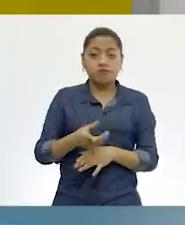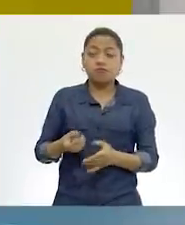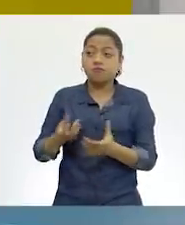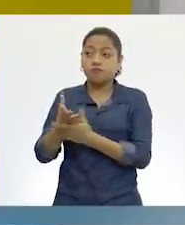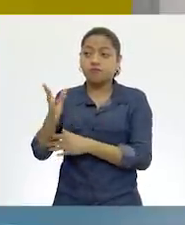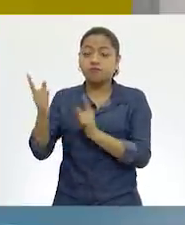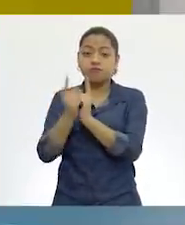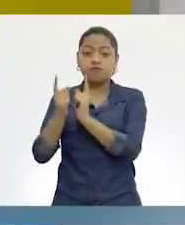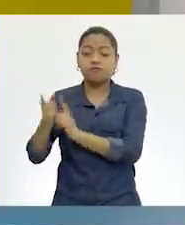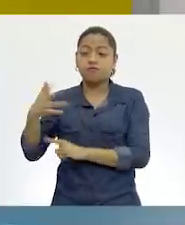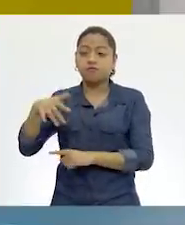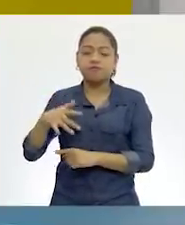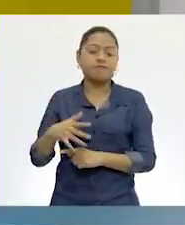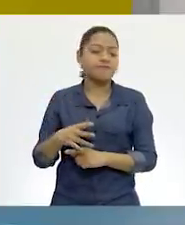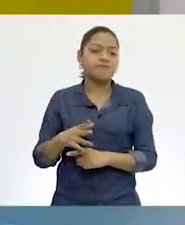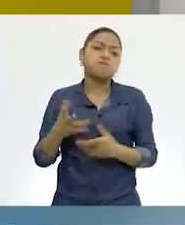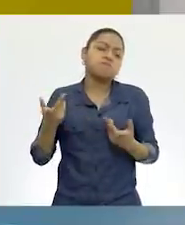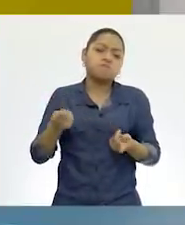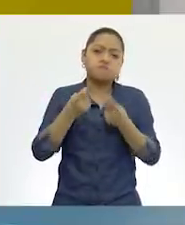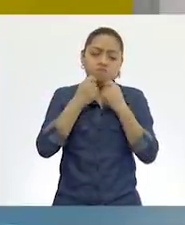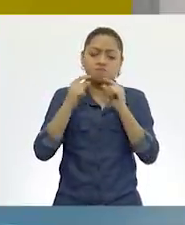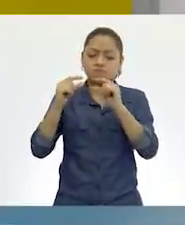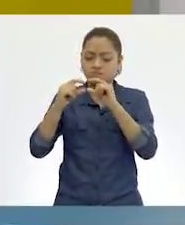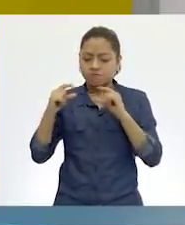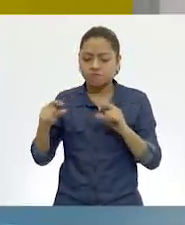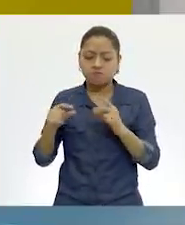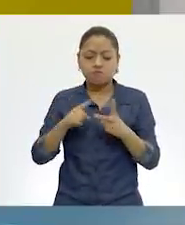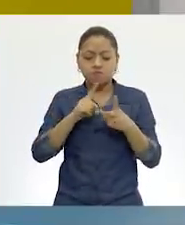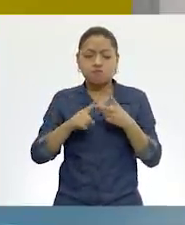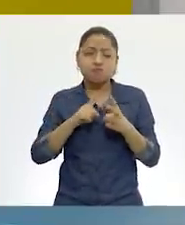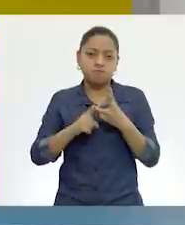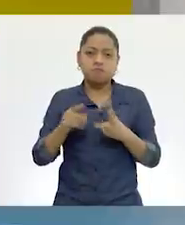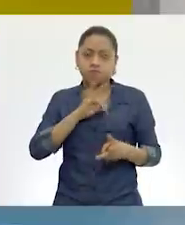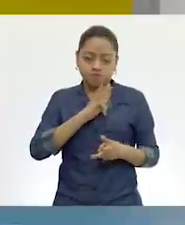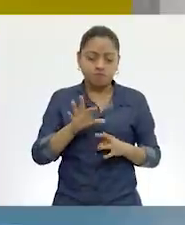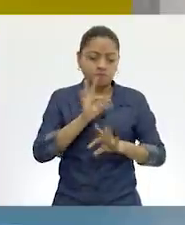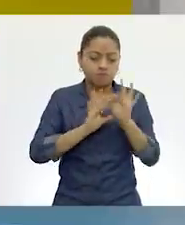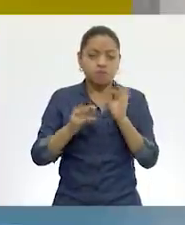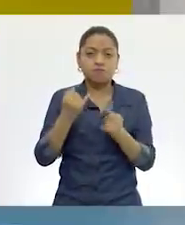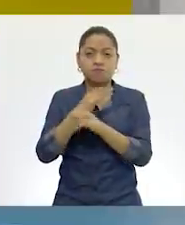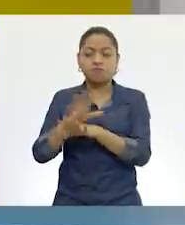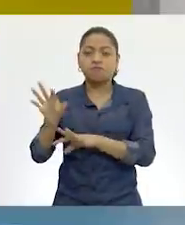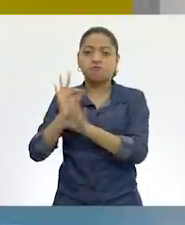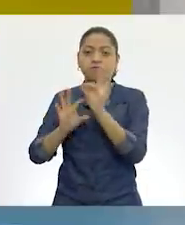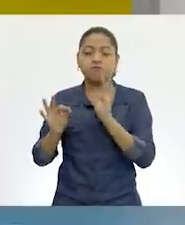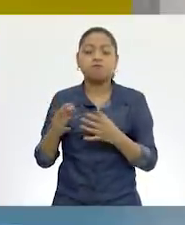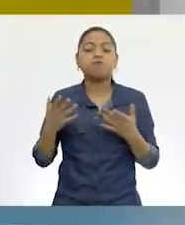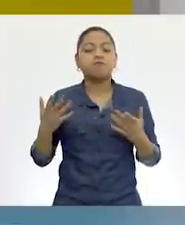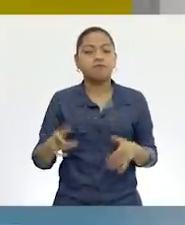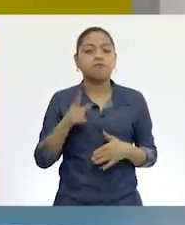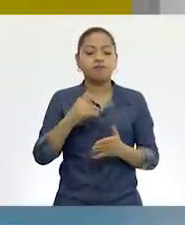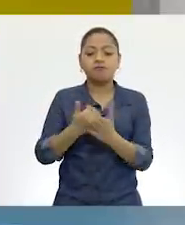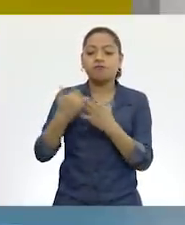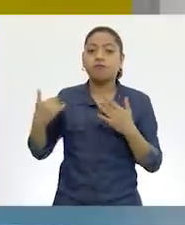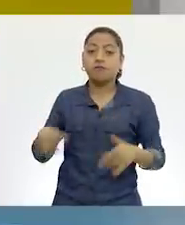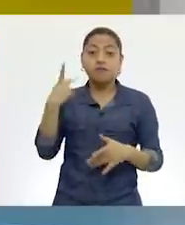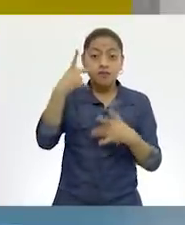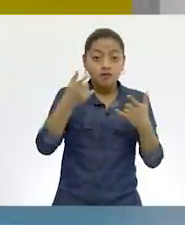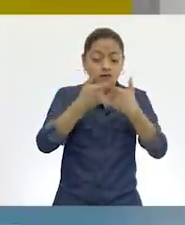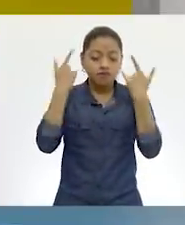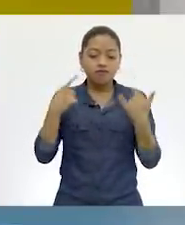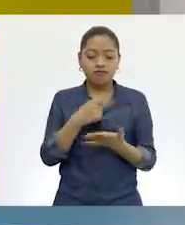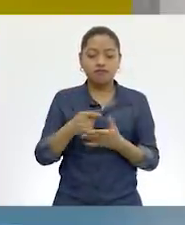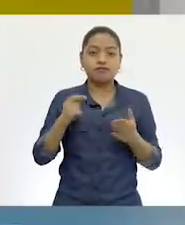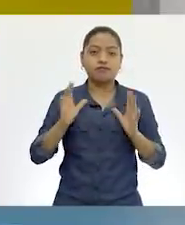datos que tomamos ya sea para constituir tu hemerografía o tu bibliografía. Entonces eso sí es